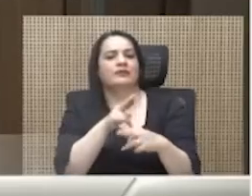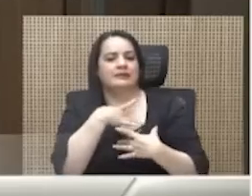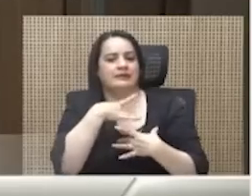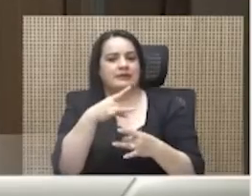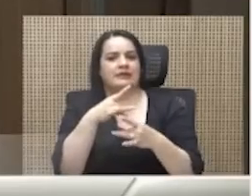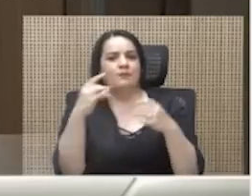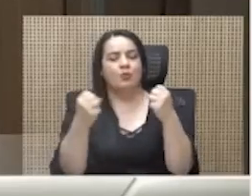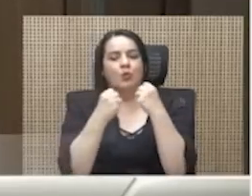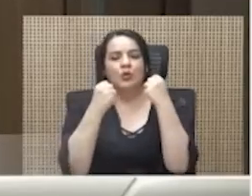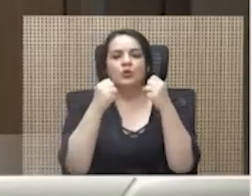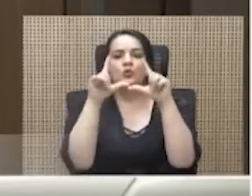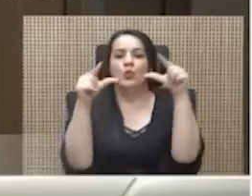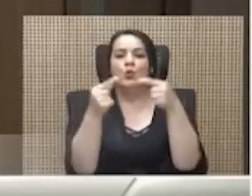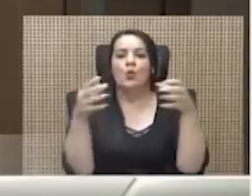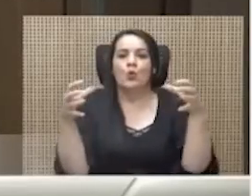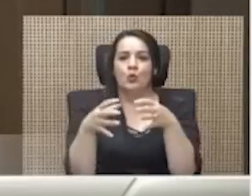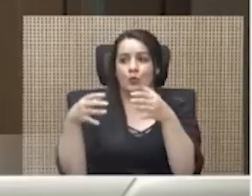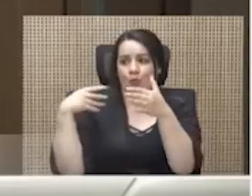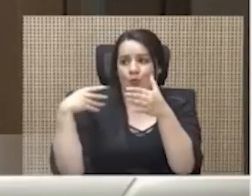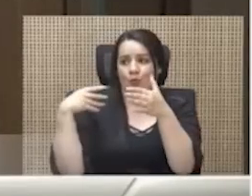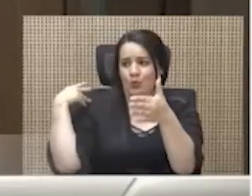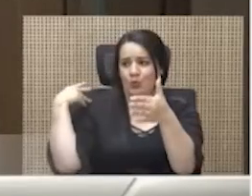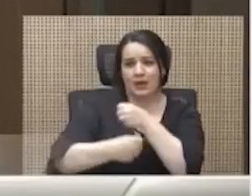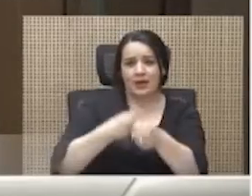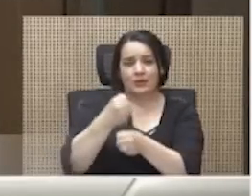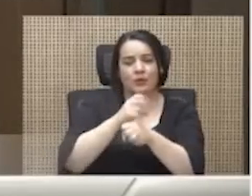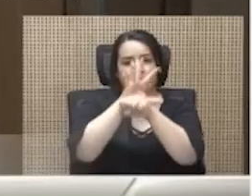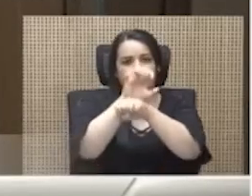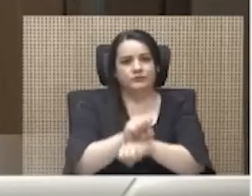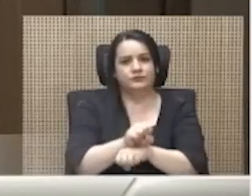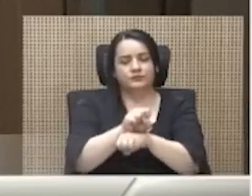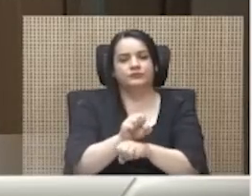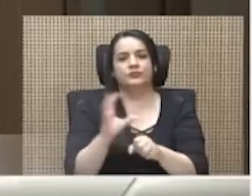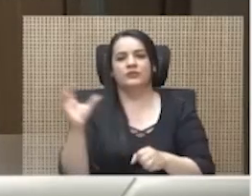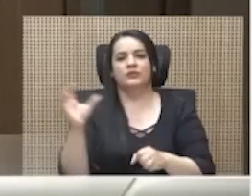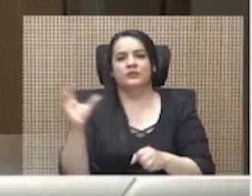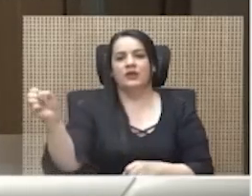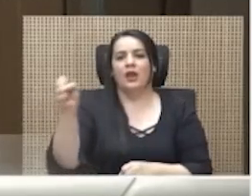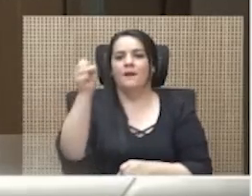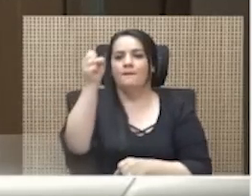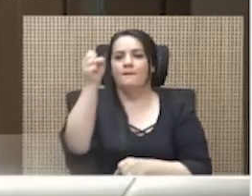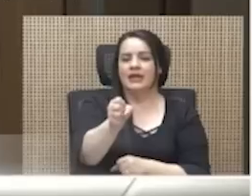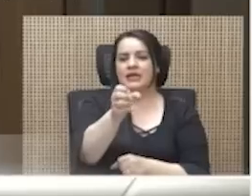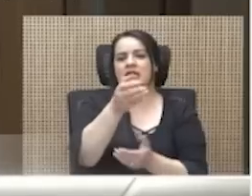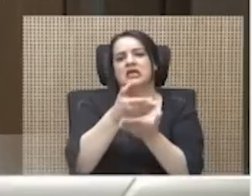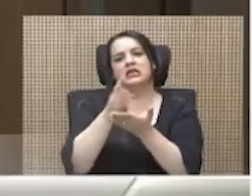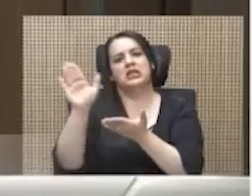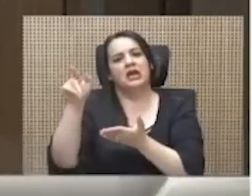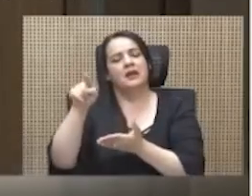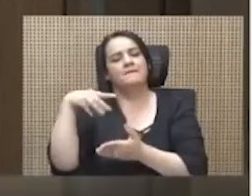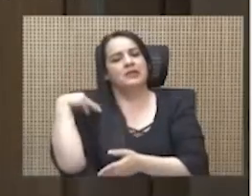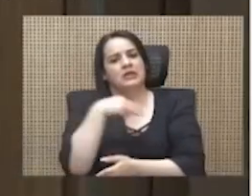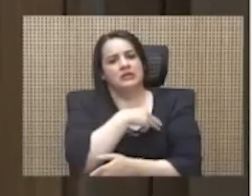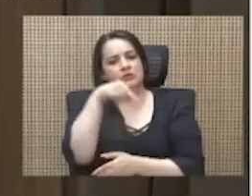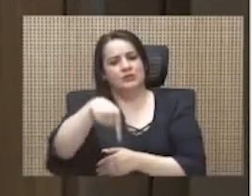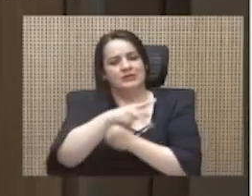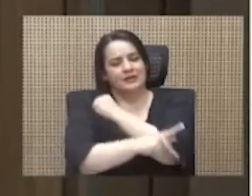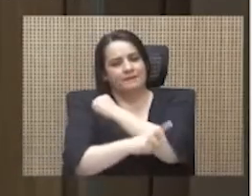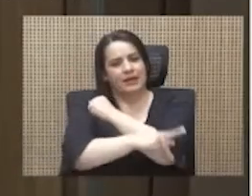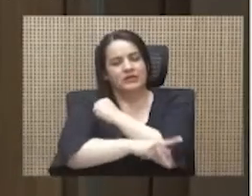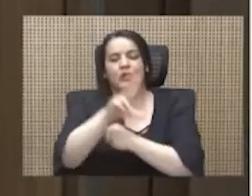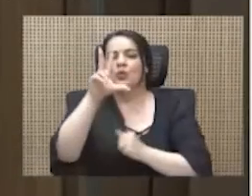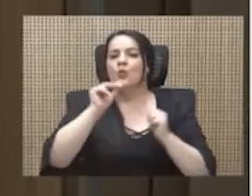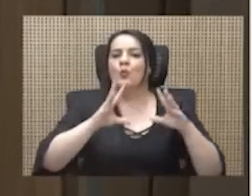décadas se han acostumbrado a poner y a quitar presidentes y ministros en este país. No aceptan que esta vez